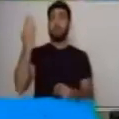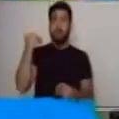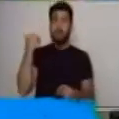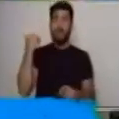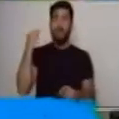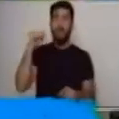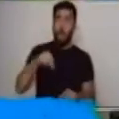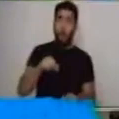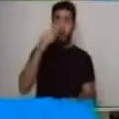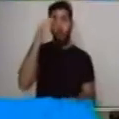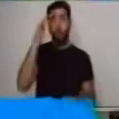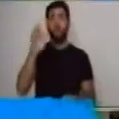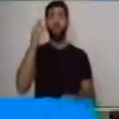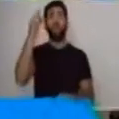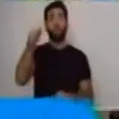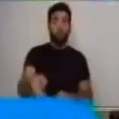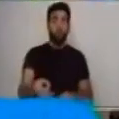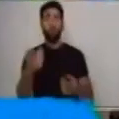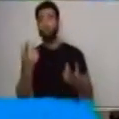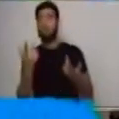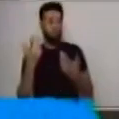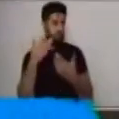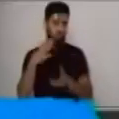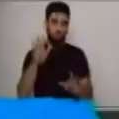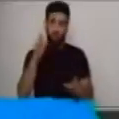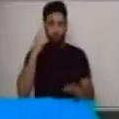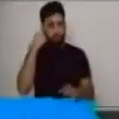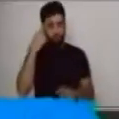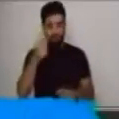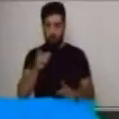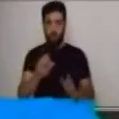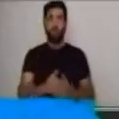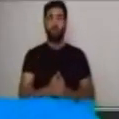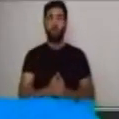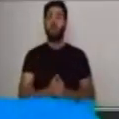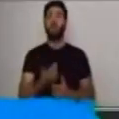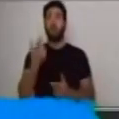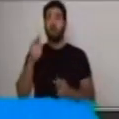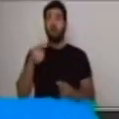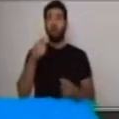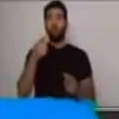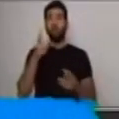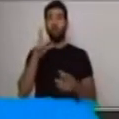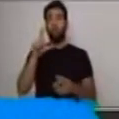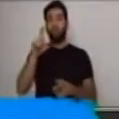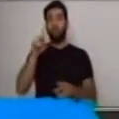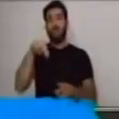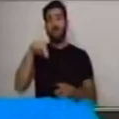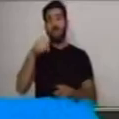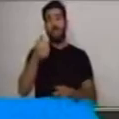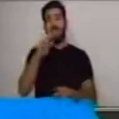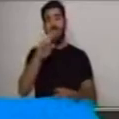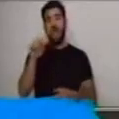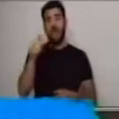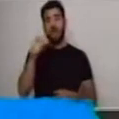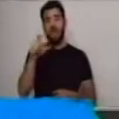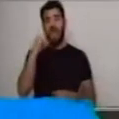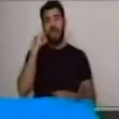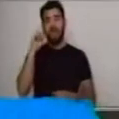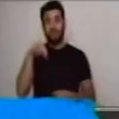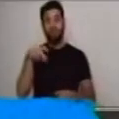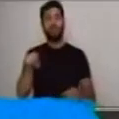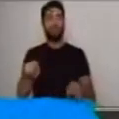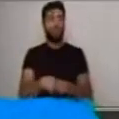La narración puede ser lingüística, como en el caso de los cuentos, de las leyendas,